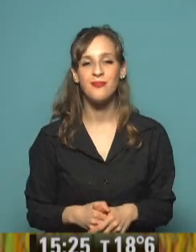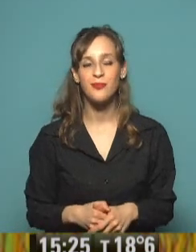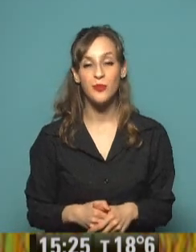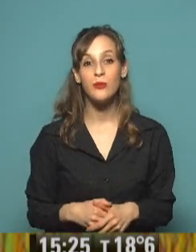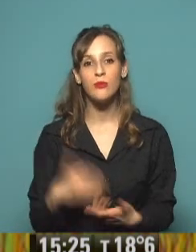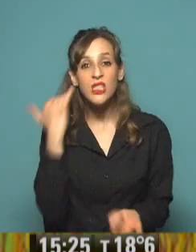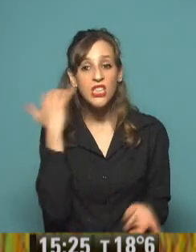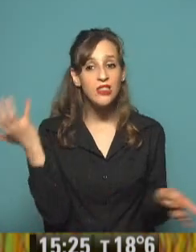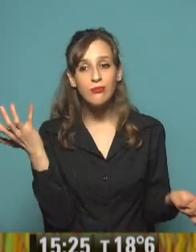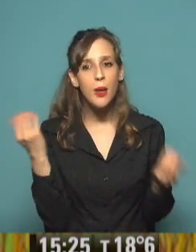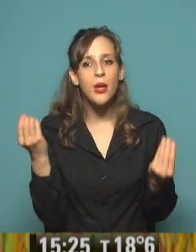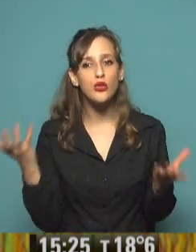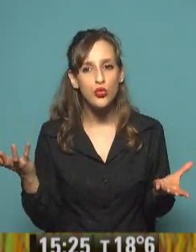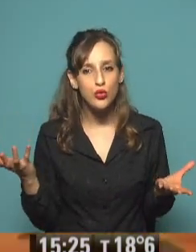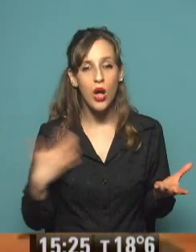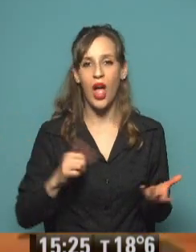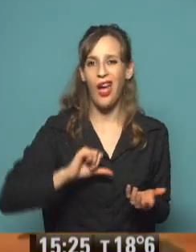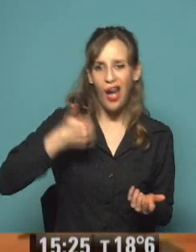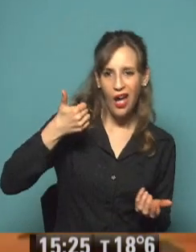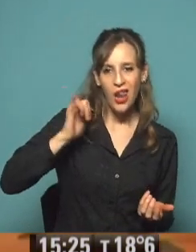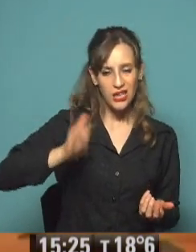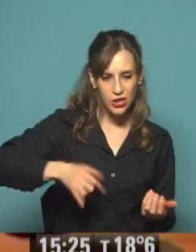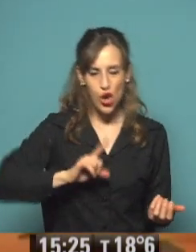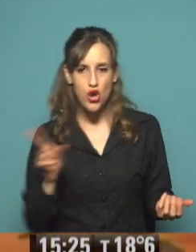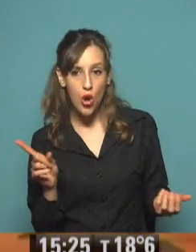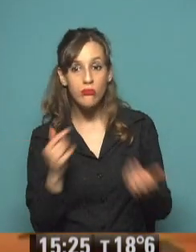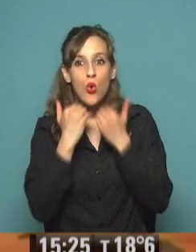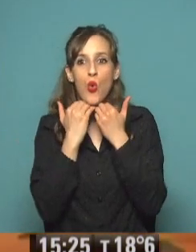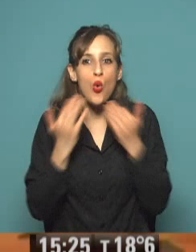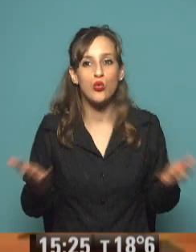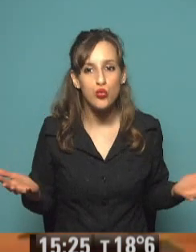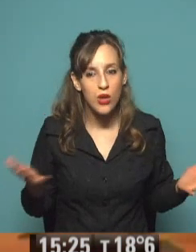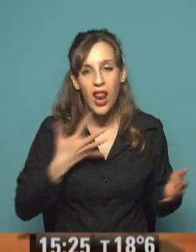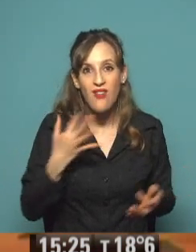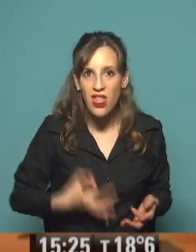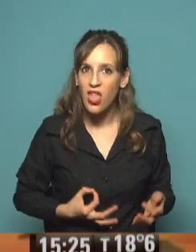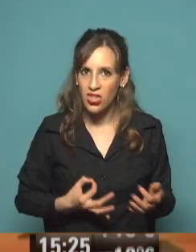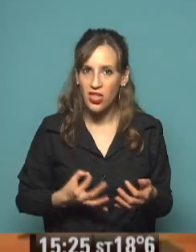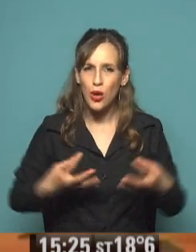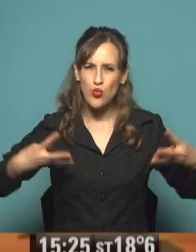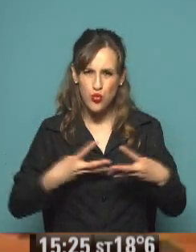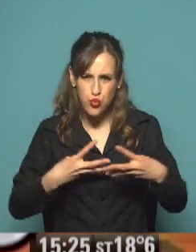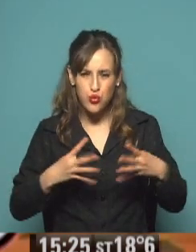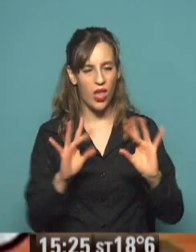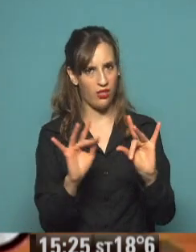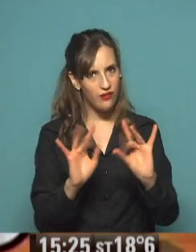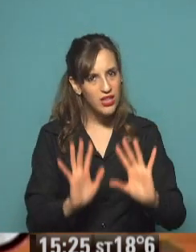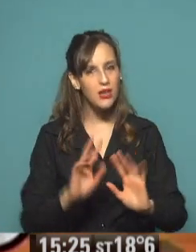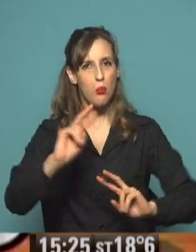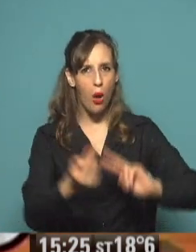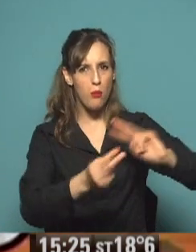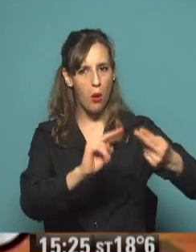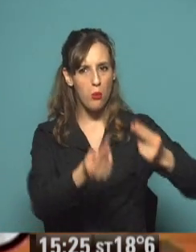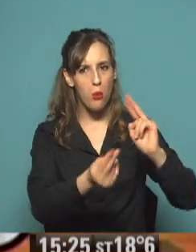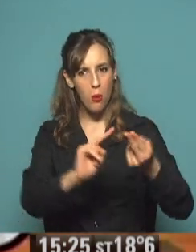¿Y entonces qué pasó, Güemes? ¿Ganamos? No lo sé, Zamba. Fue una larga y sangrienta lucha. Los del norte tuvimos que resistir mucho